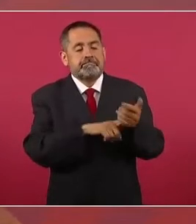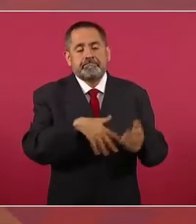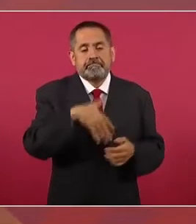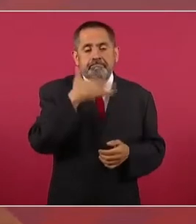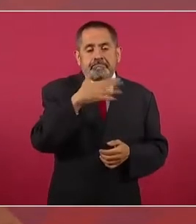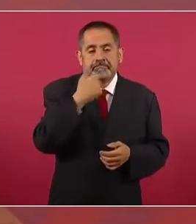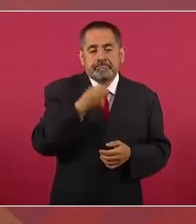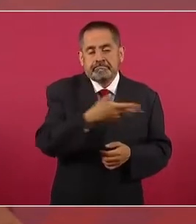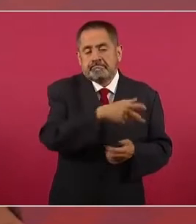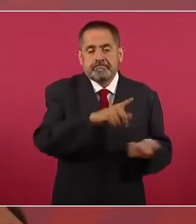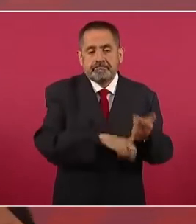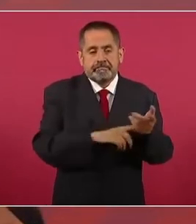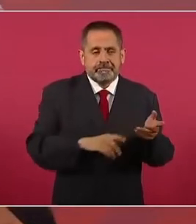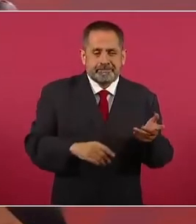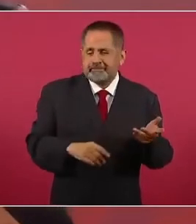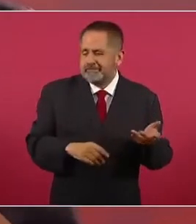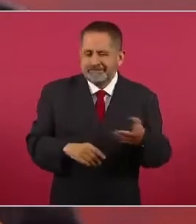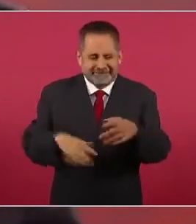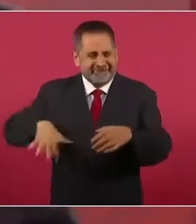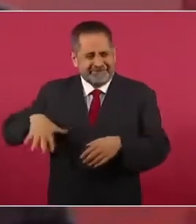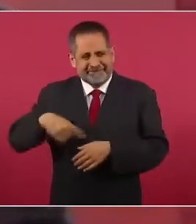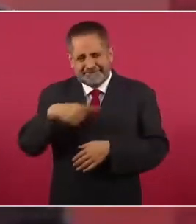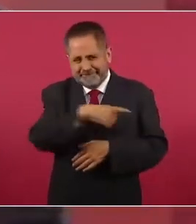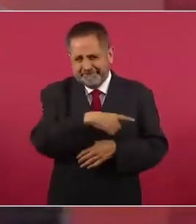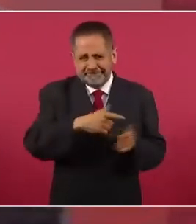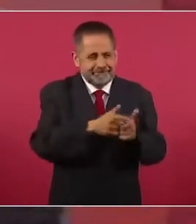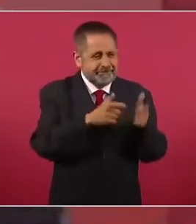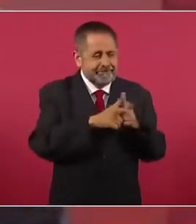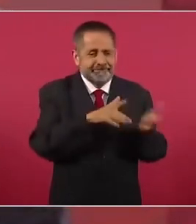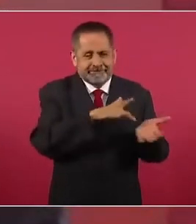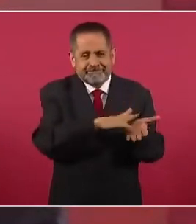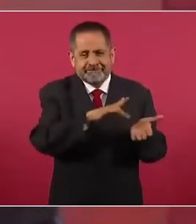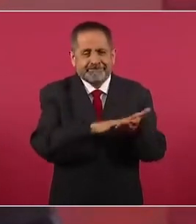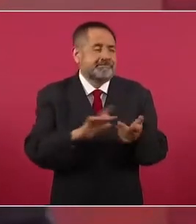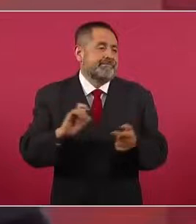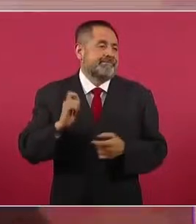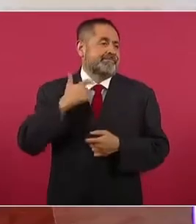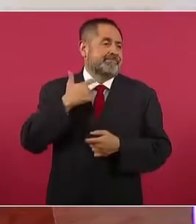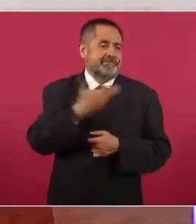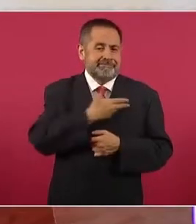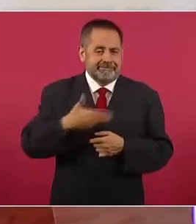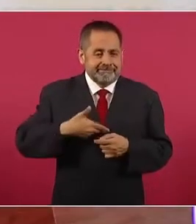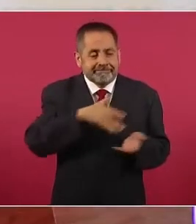a los que apoyaron todos los expresidentes,